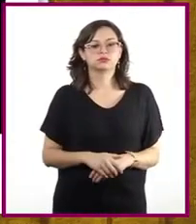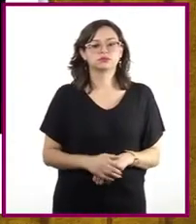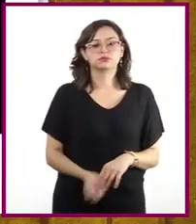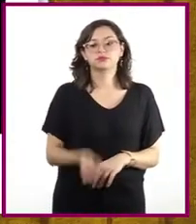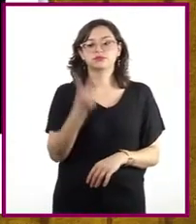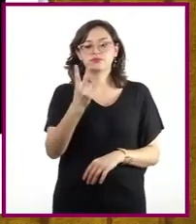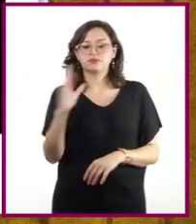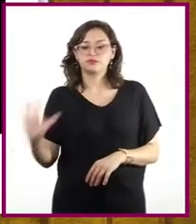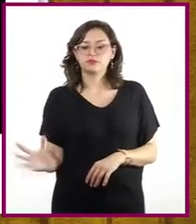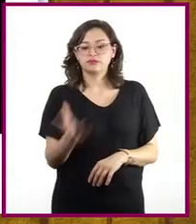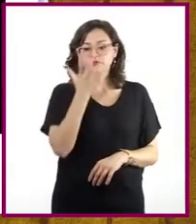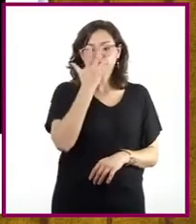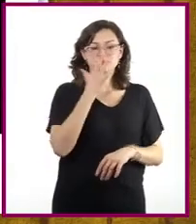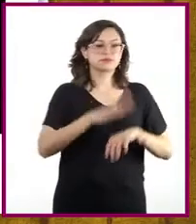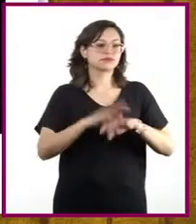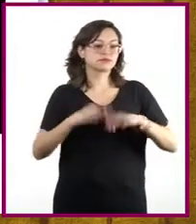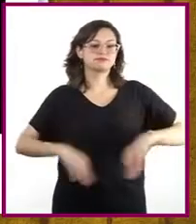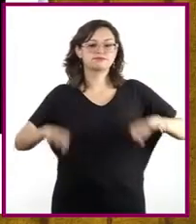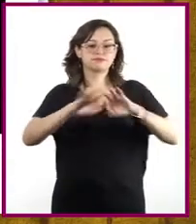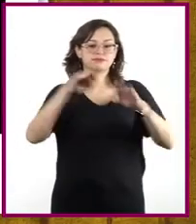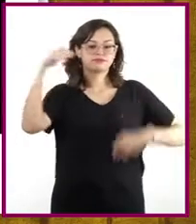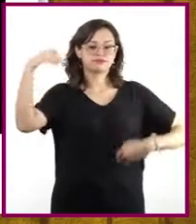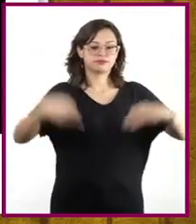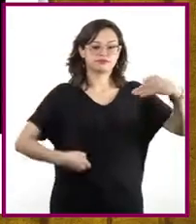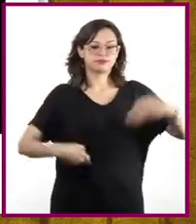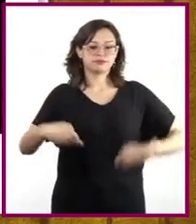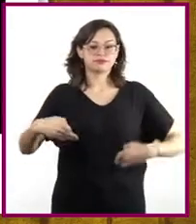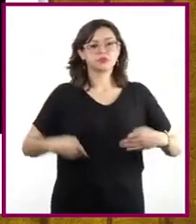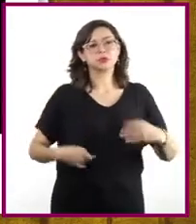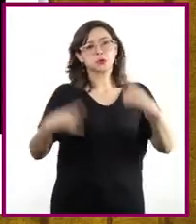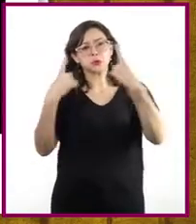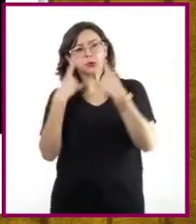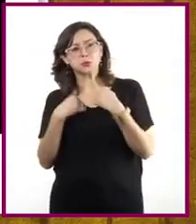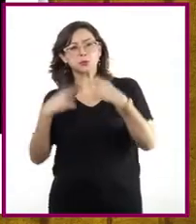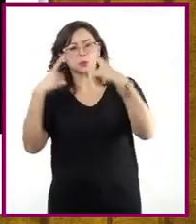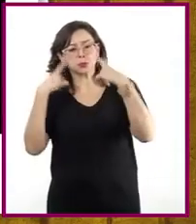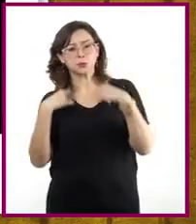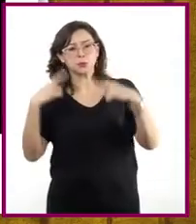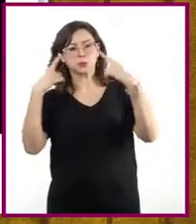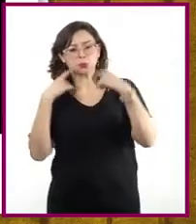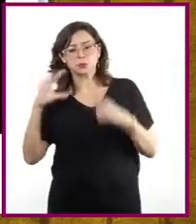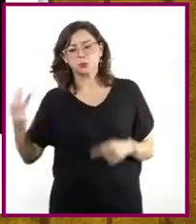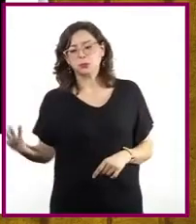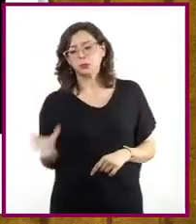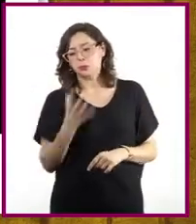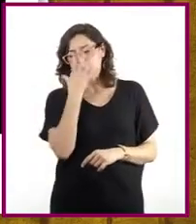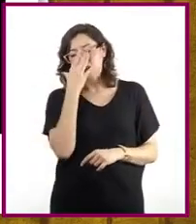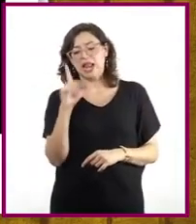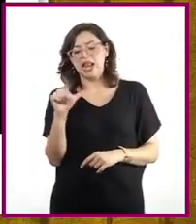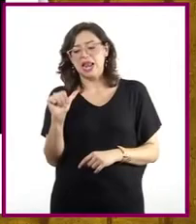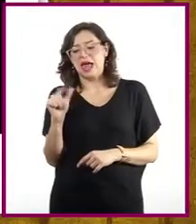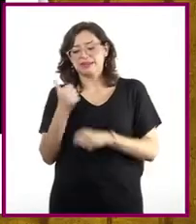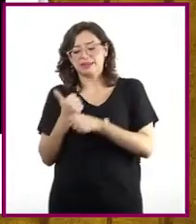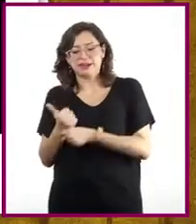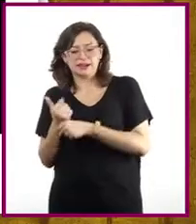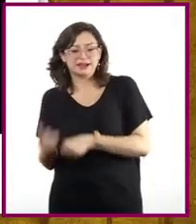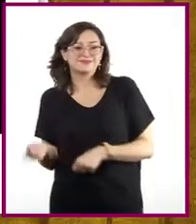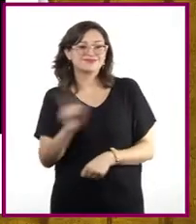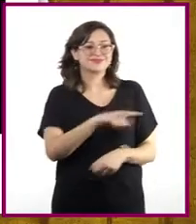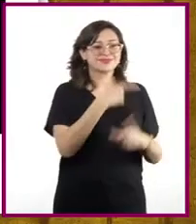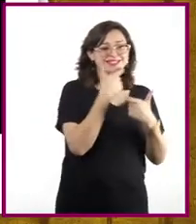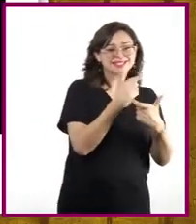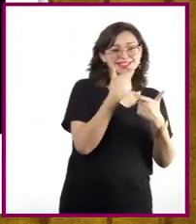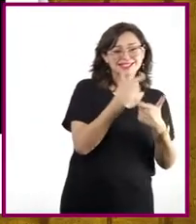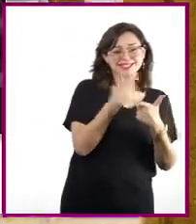importantes integran el ícono del teatro, la máscara del llanto, utilizada para la tragedia, y la de la risa, para la